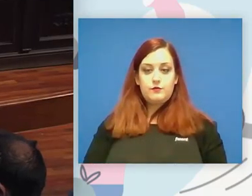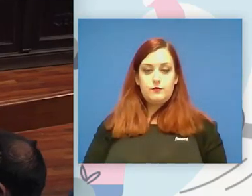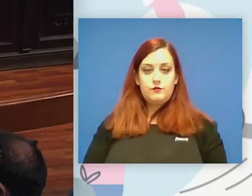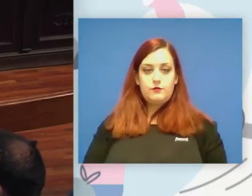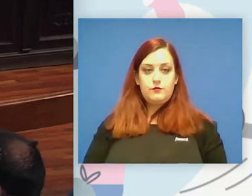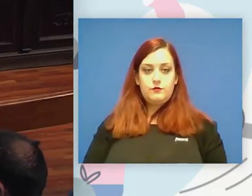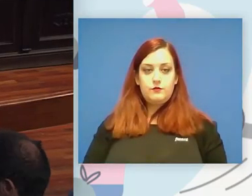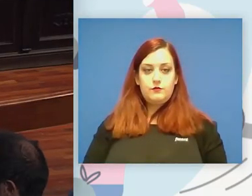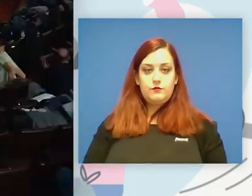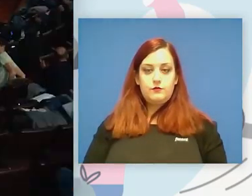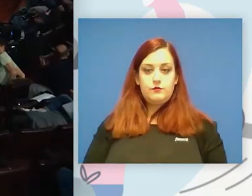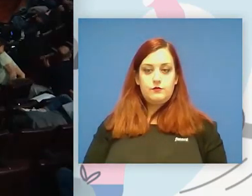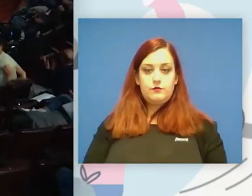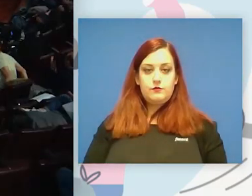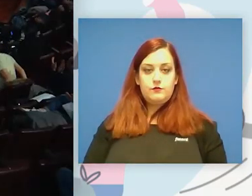aplausos